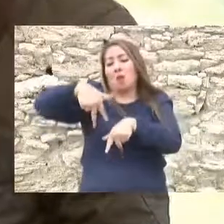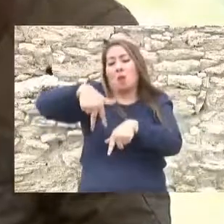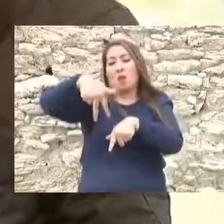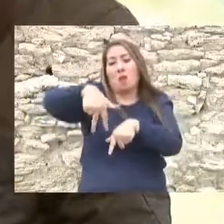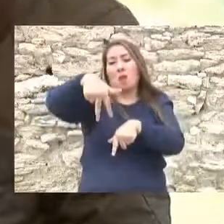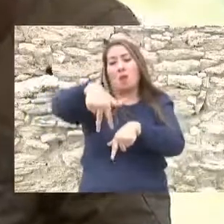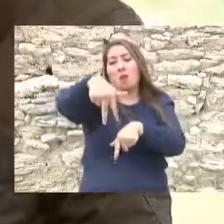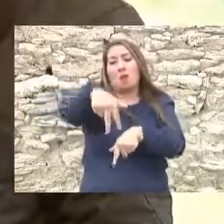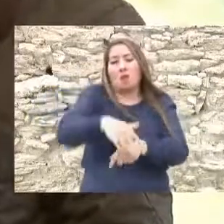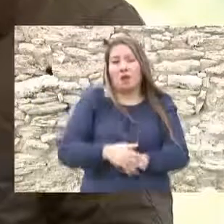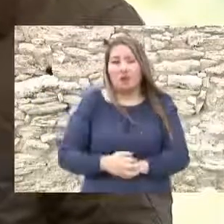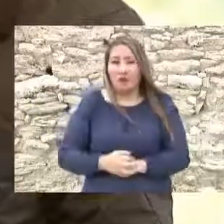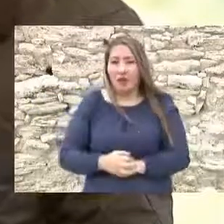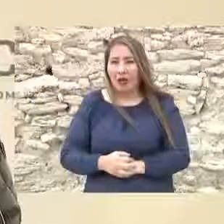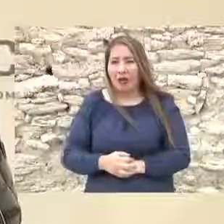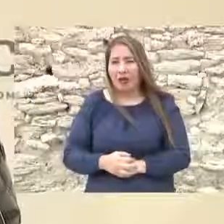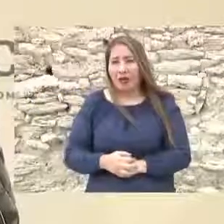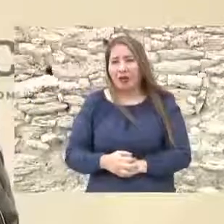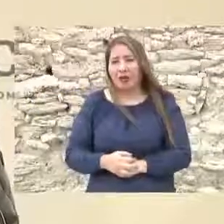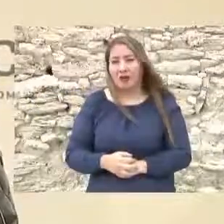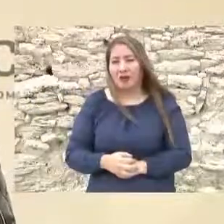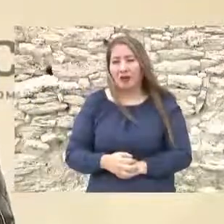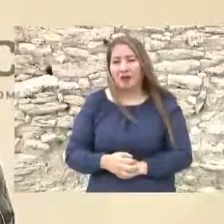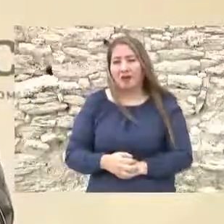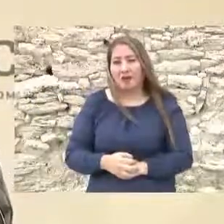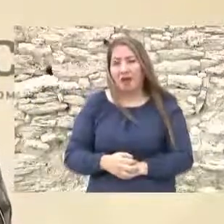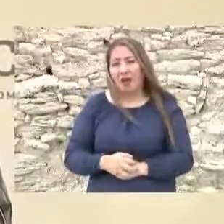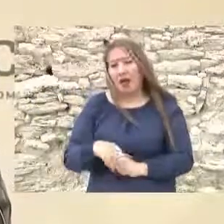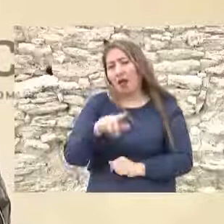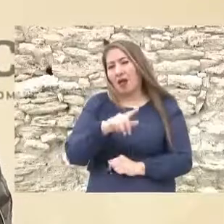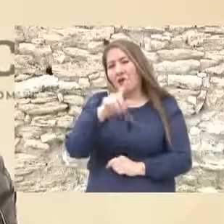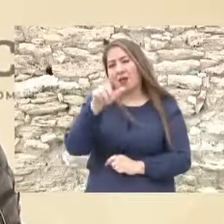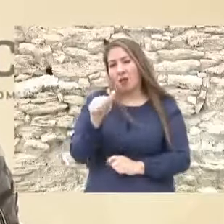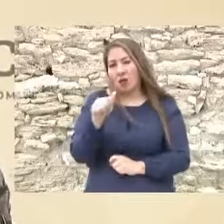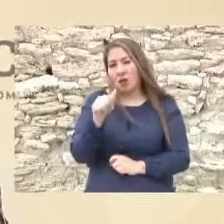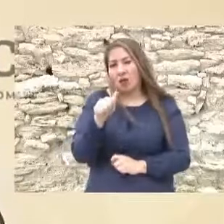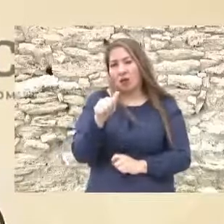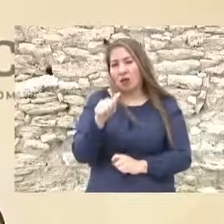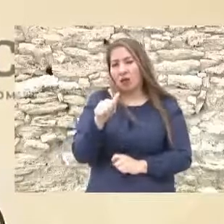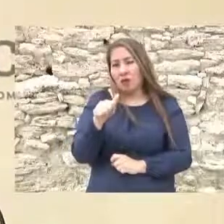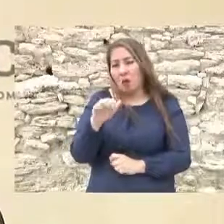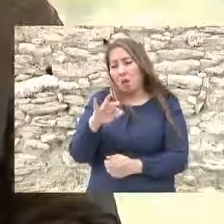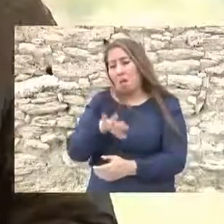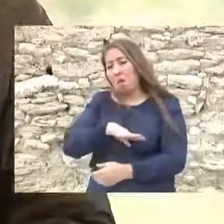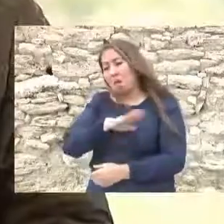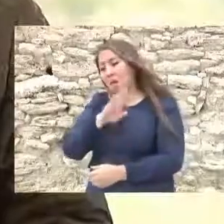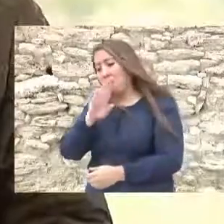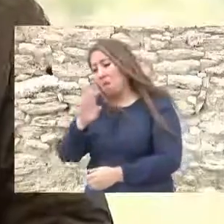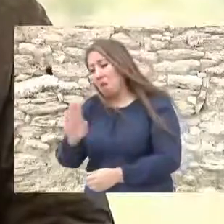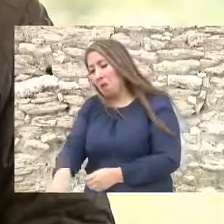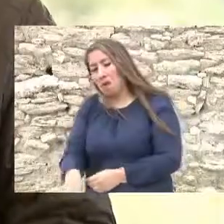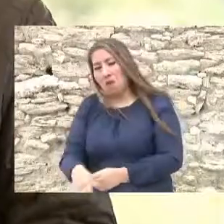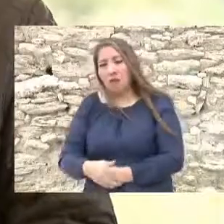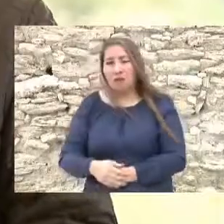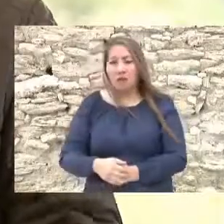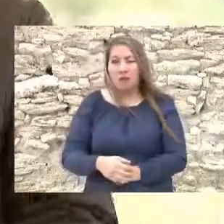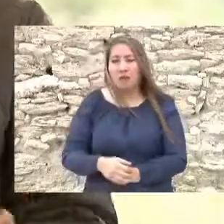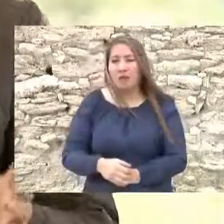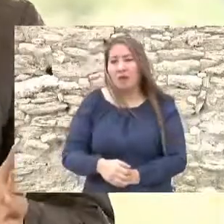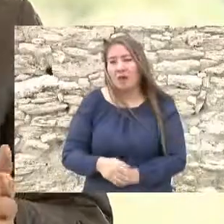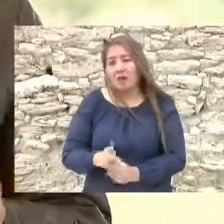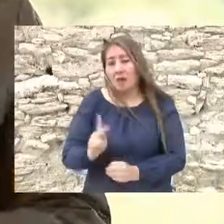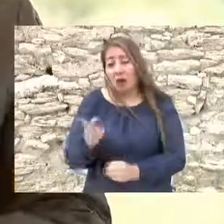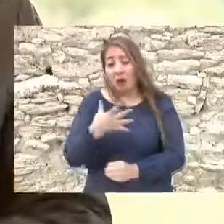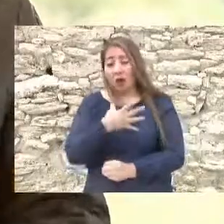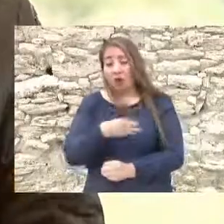y se cayó en el hueco de un elevador murió y ya